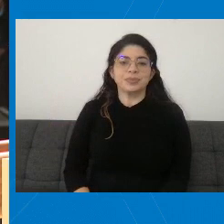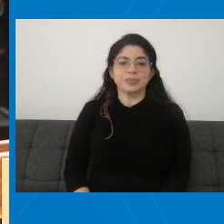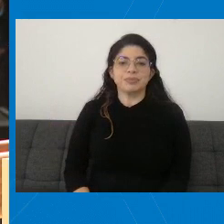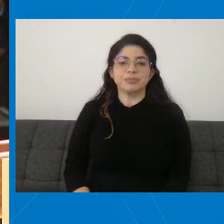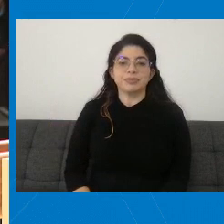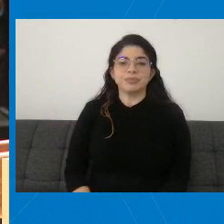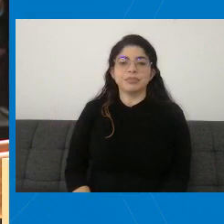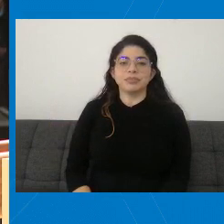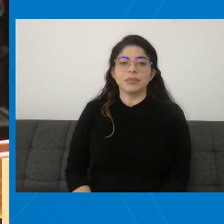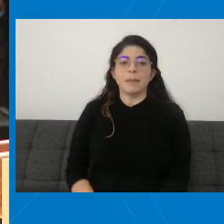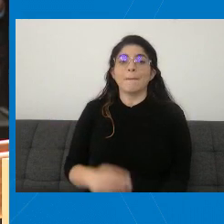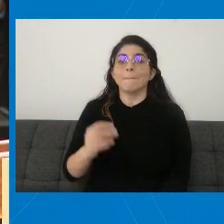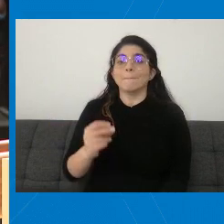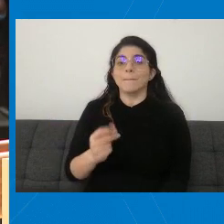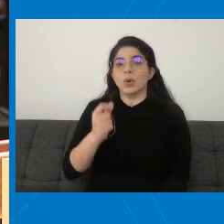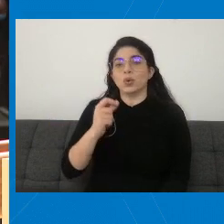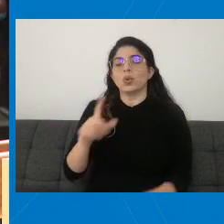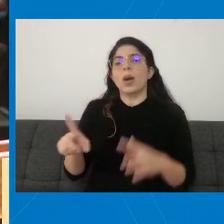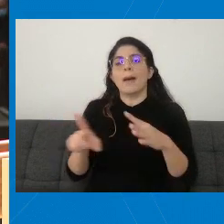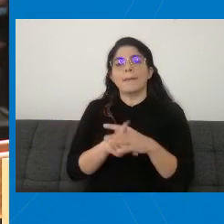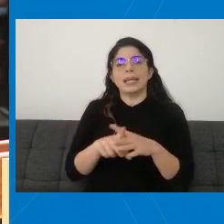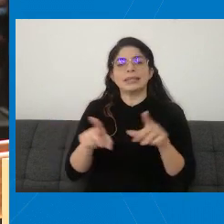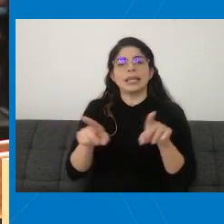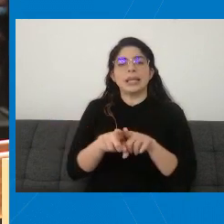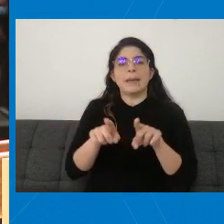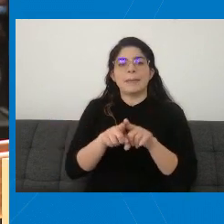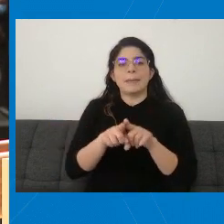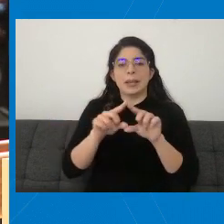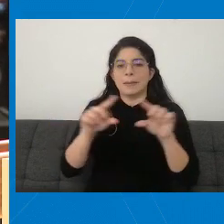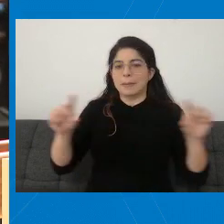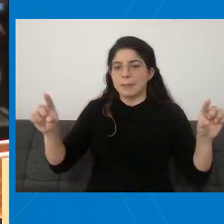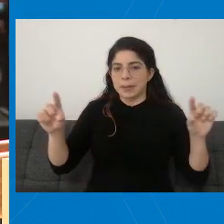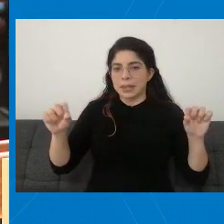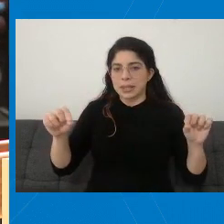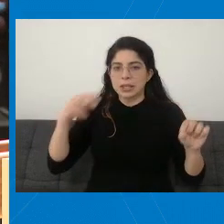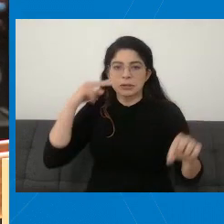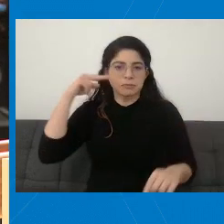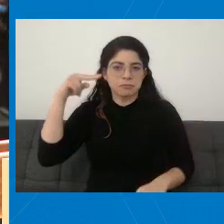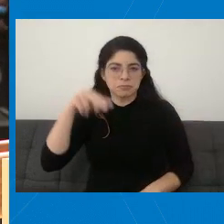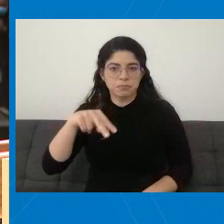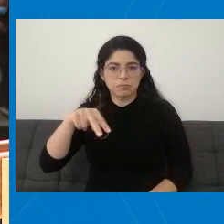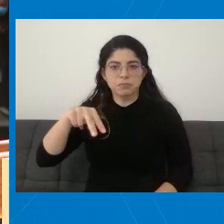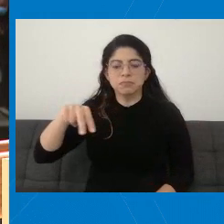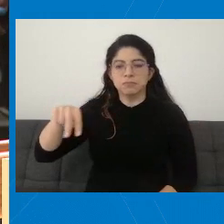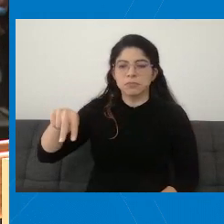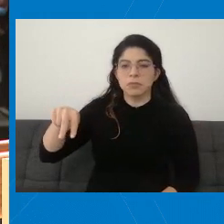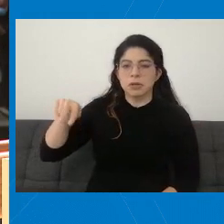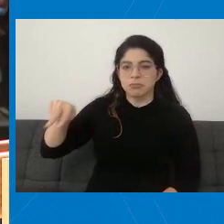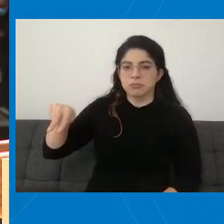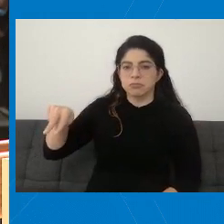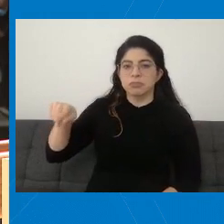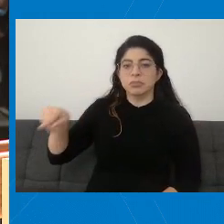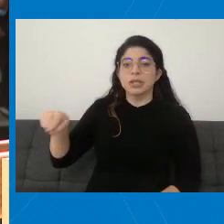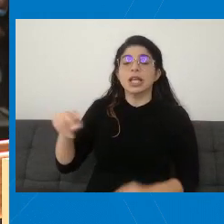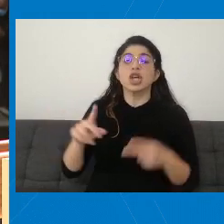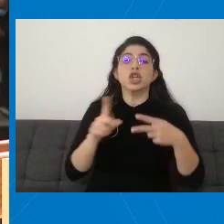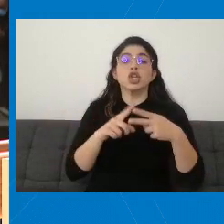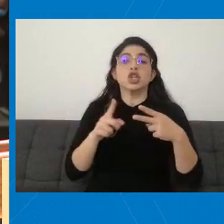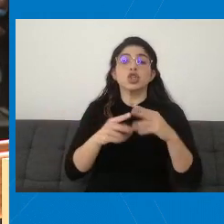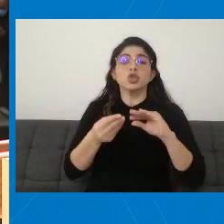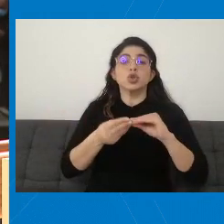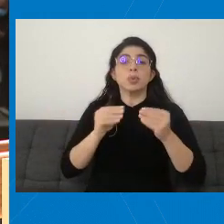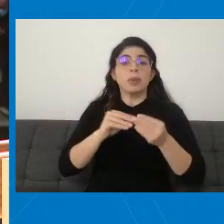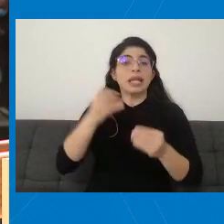breve está apareciendo incluso en la pantalla de la transmisión en vivo. Y los dos números de teléfono, que estos sí